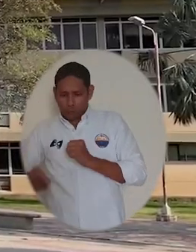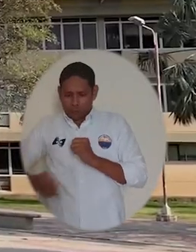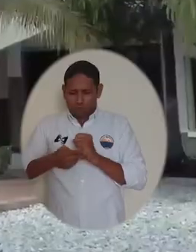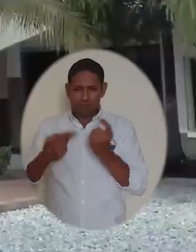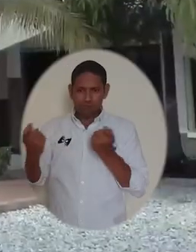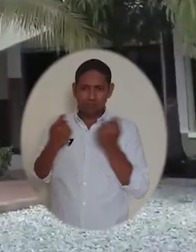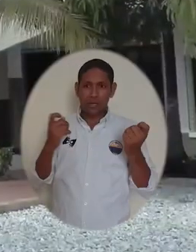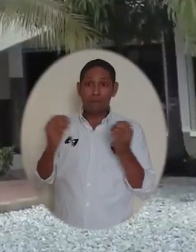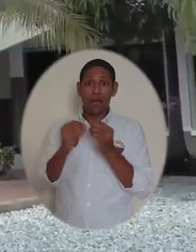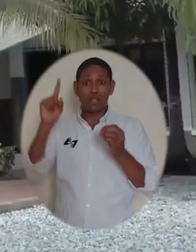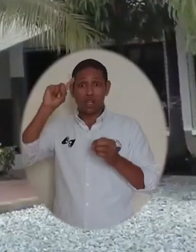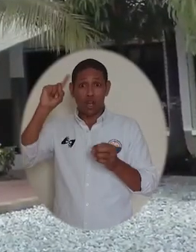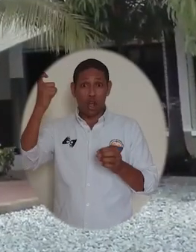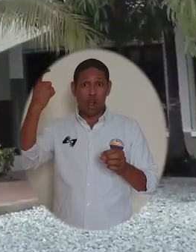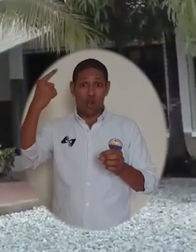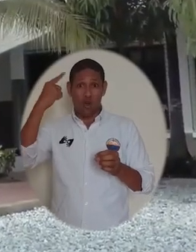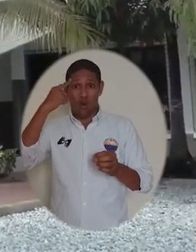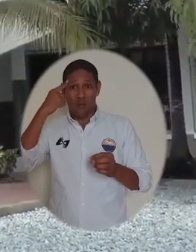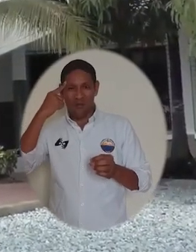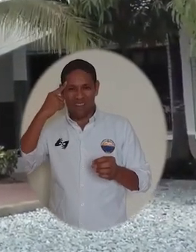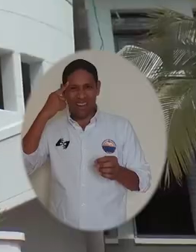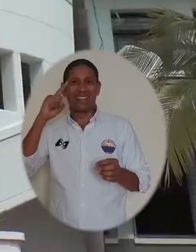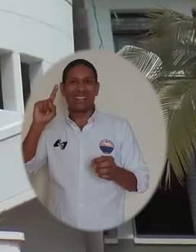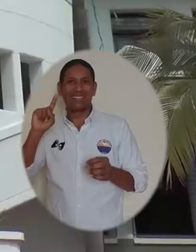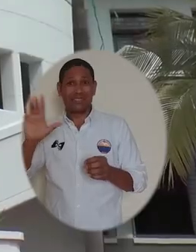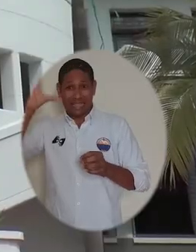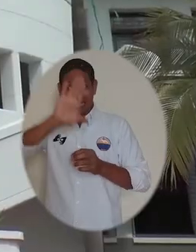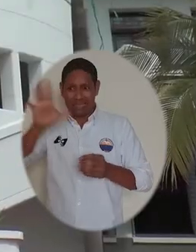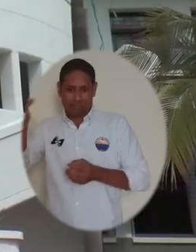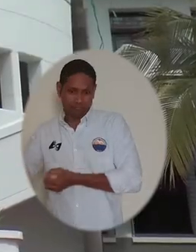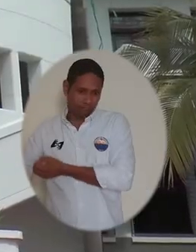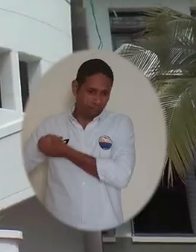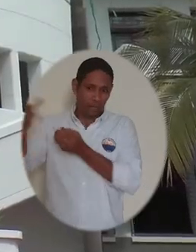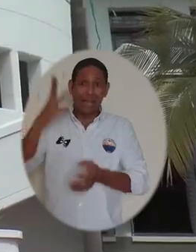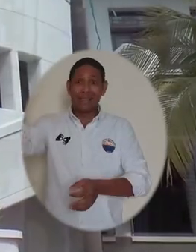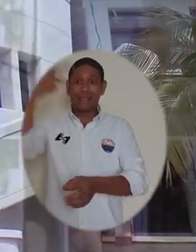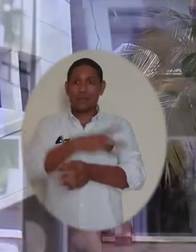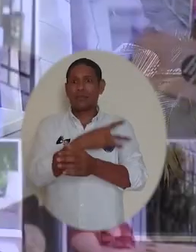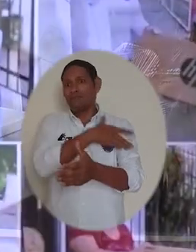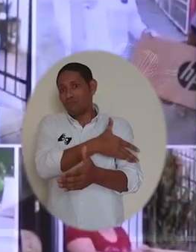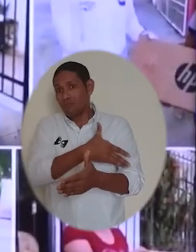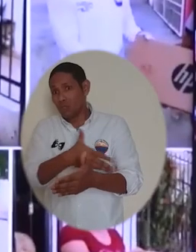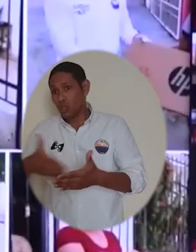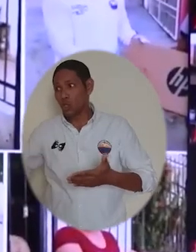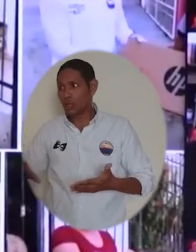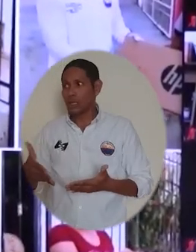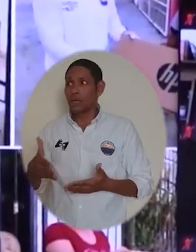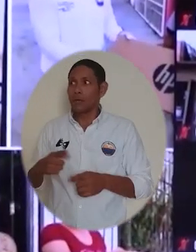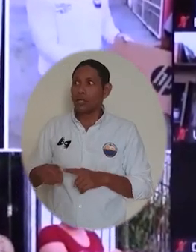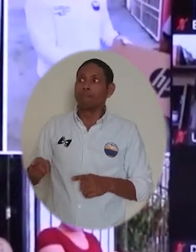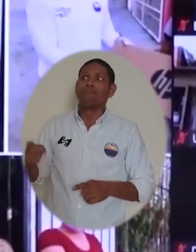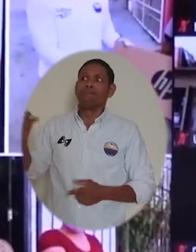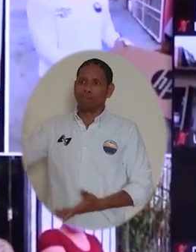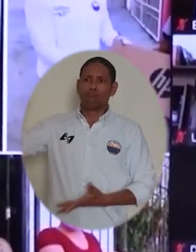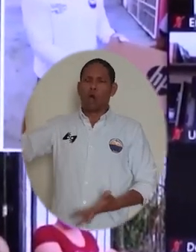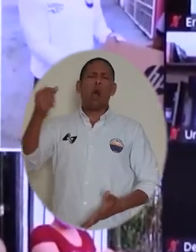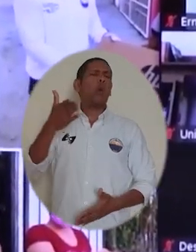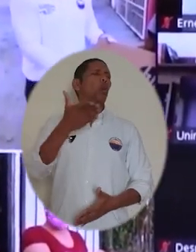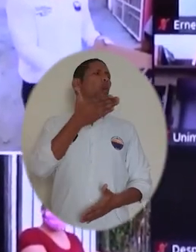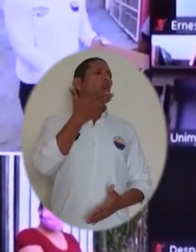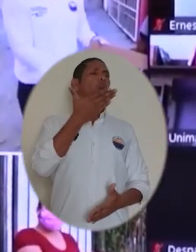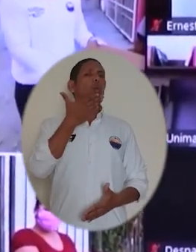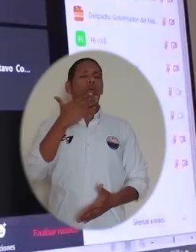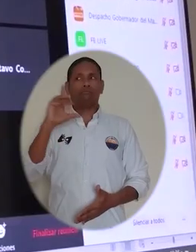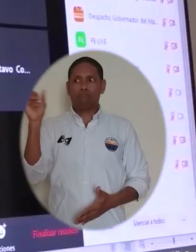eléctrica, entre otros. Por su parte, la gobernación departamental aportaría 3.500 millones de pesos. Sin embargo, vale la pena aclarar que estos